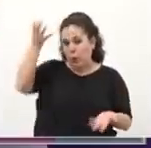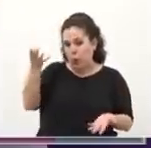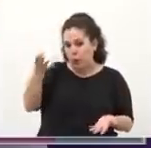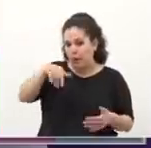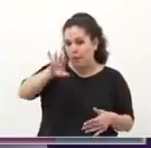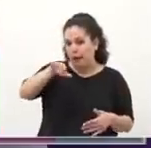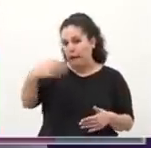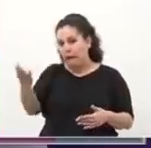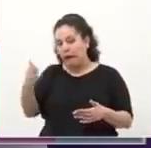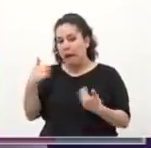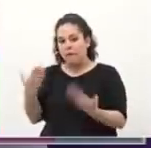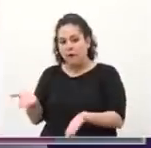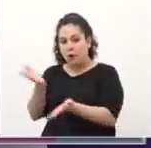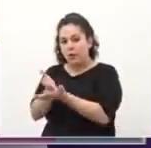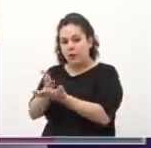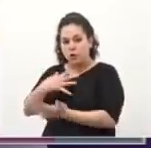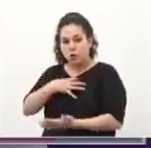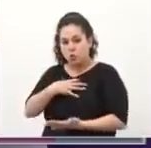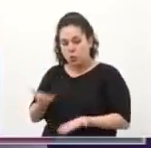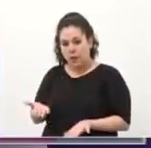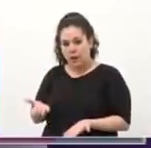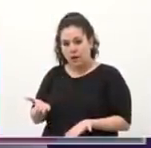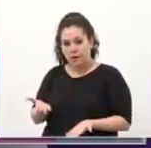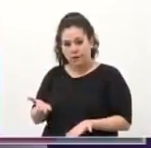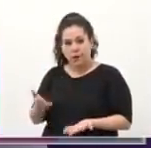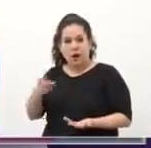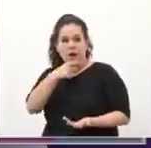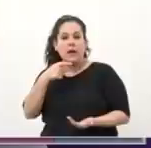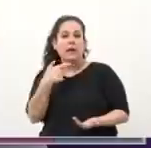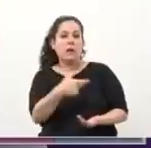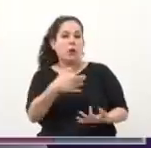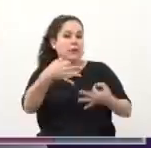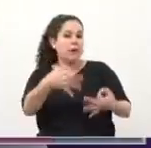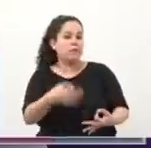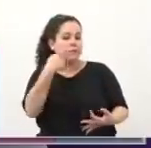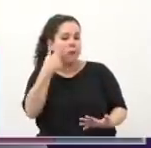parece importante que te haga este señalamiento y que vos hagas una respuesta a mi planteo.